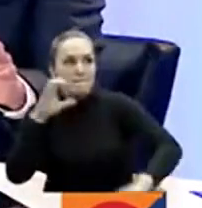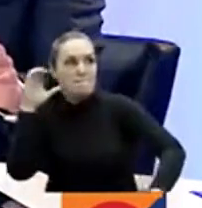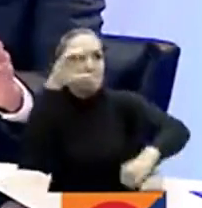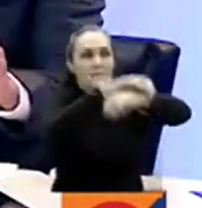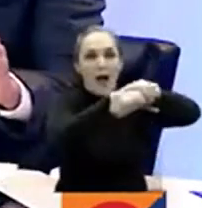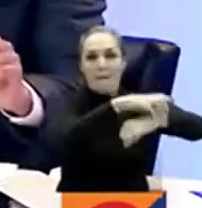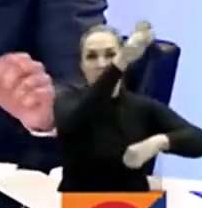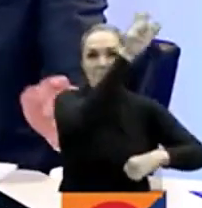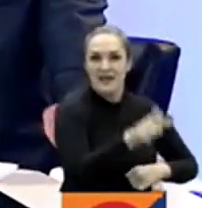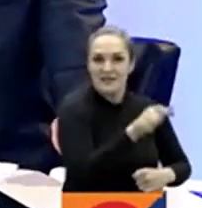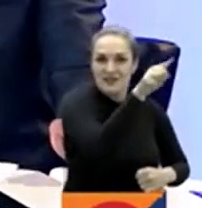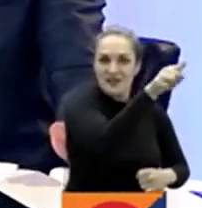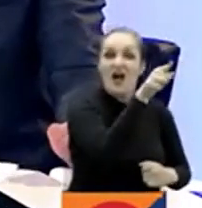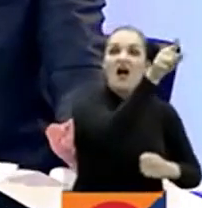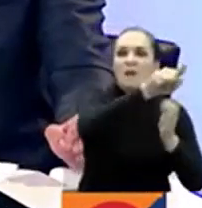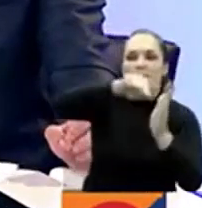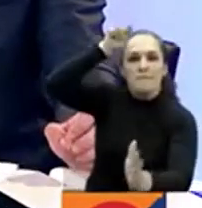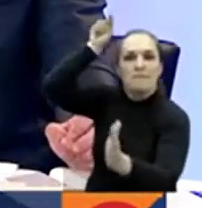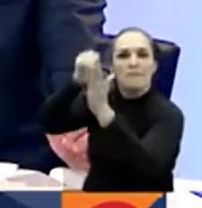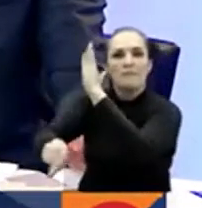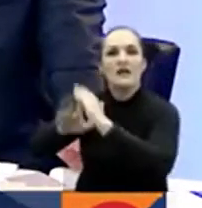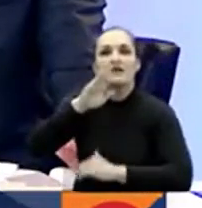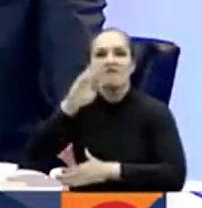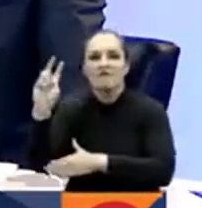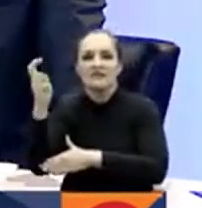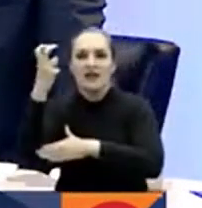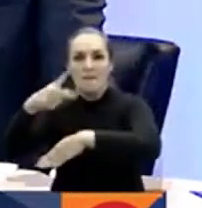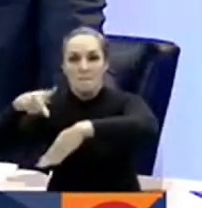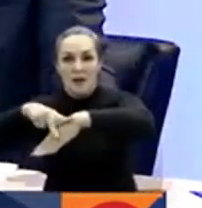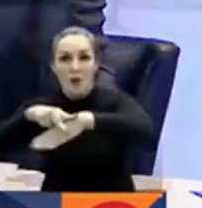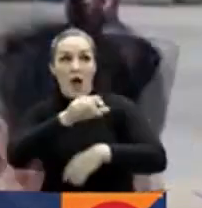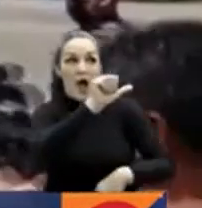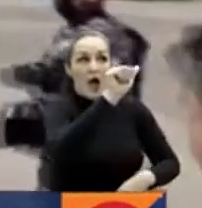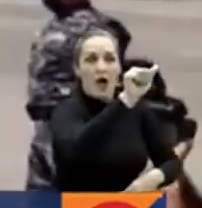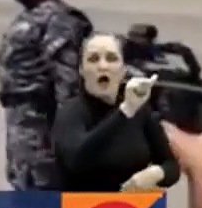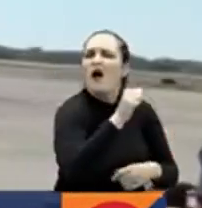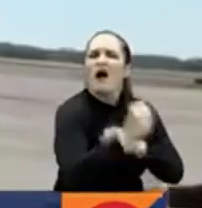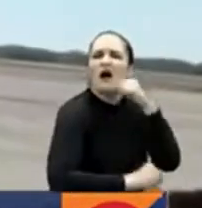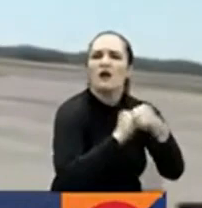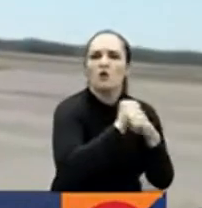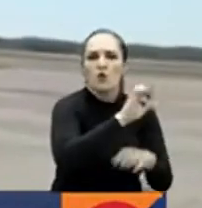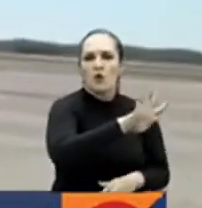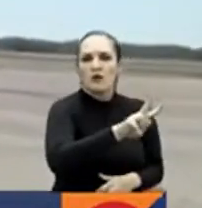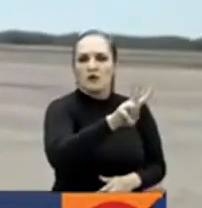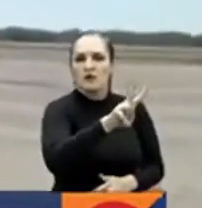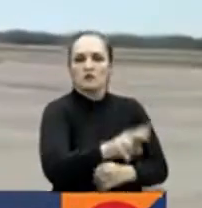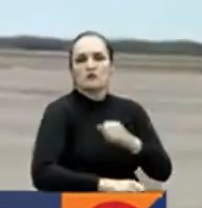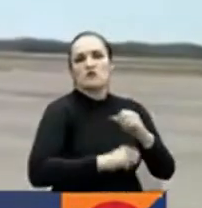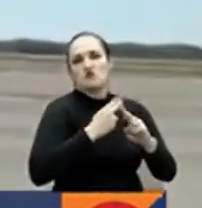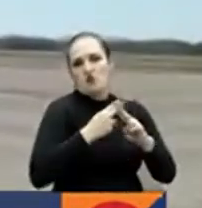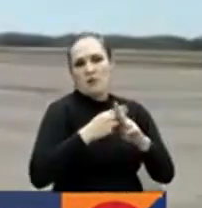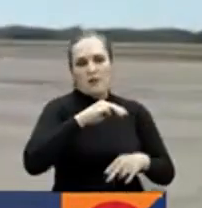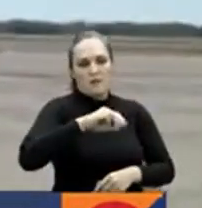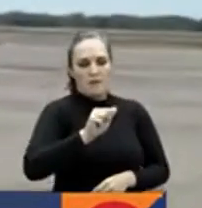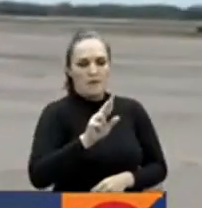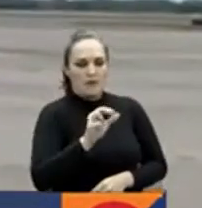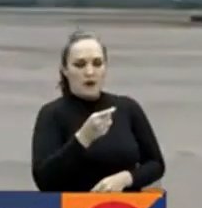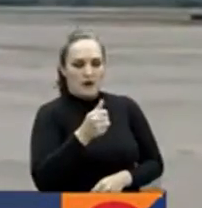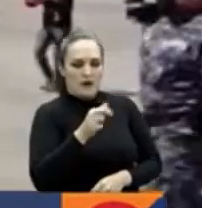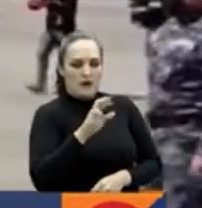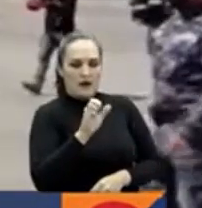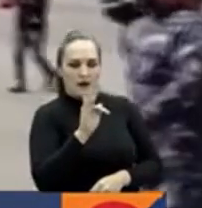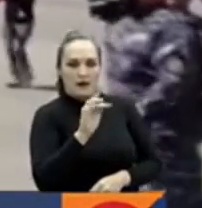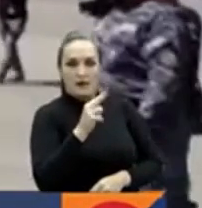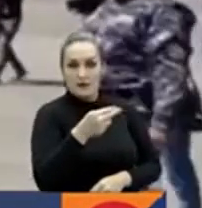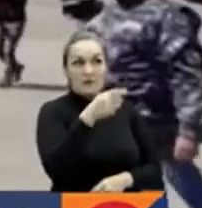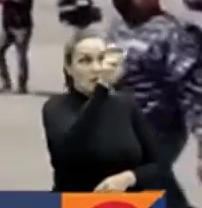en el homicidio del fiscal Marcelo Pecci. Margaret Chacón, de 42 años, fue trasladada desde San Salvador a Bogotá, por ser, según las